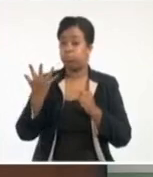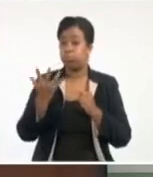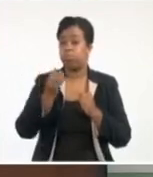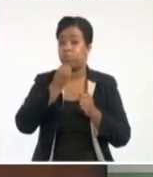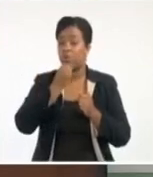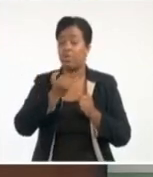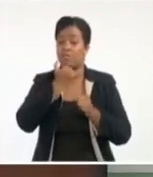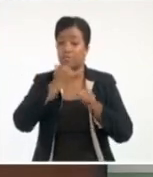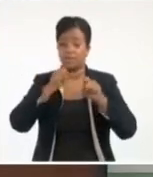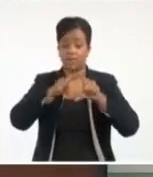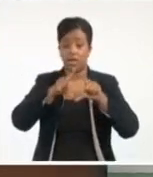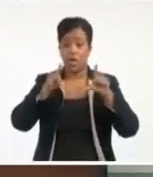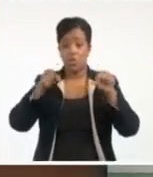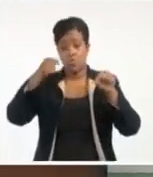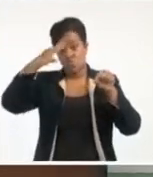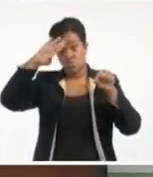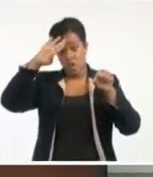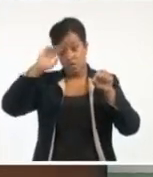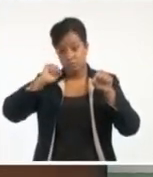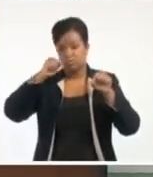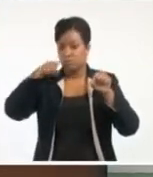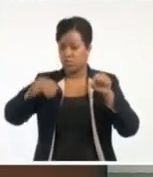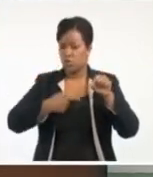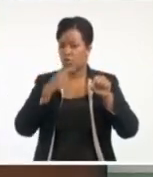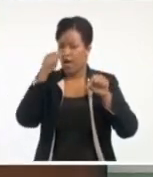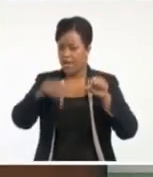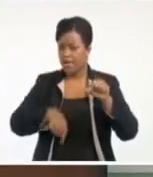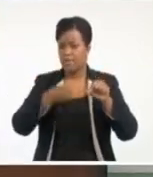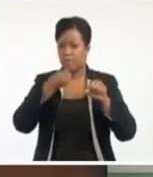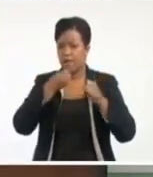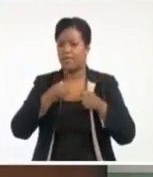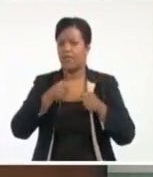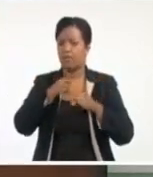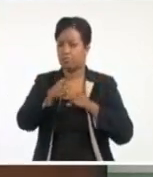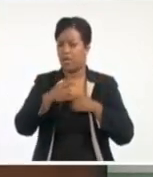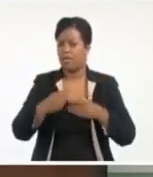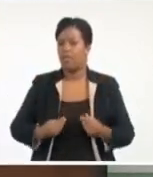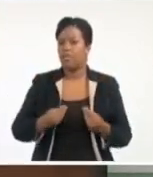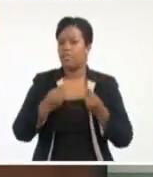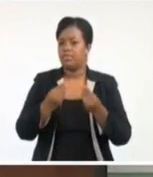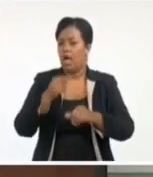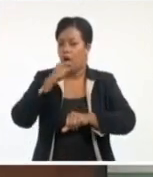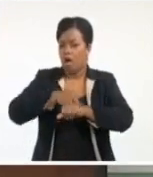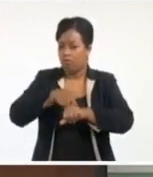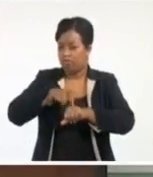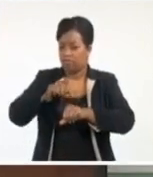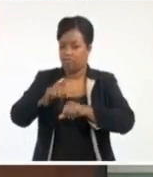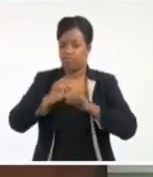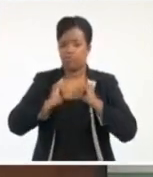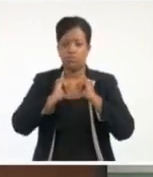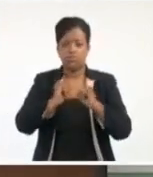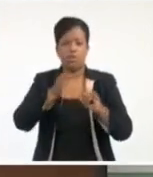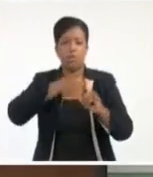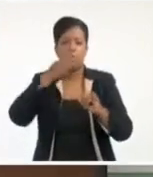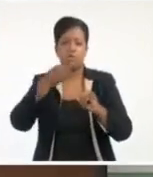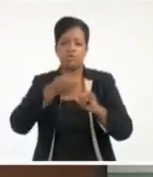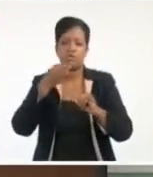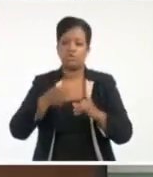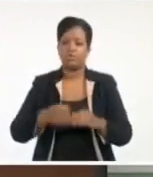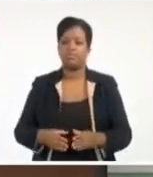Y aquí estamos y estaremos para brindarles a ustedes las últimas informaciones directamente desde aquí.